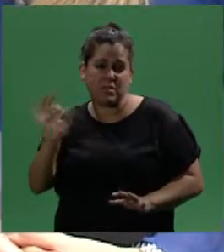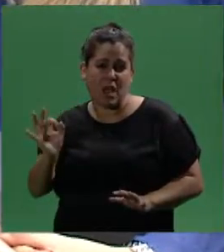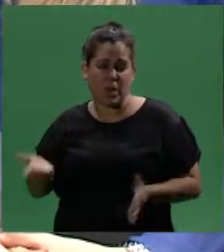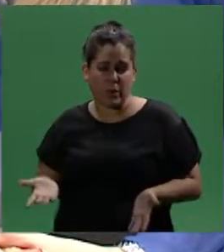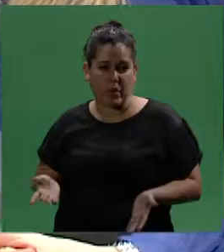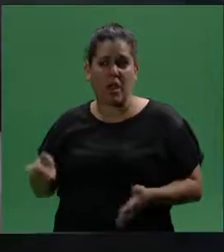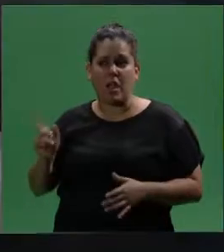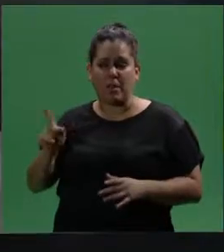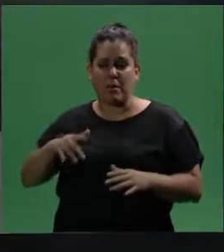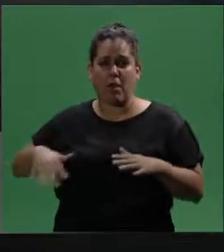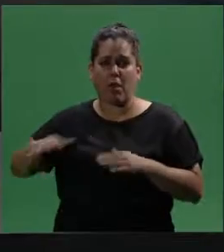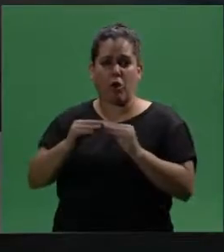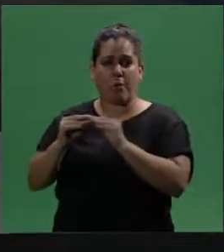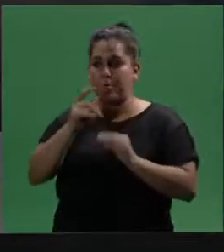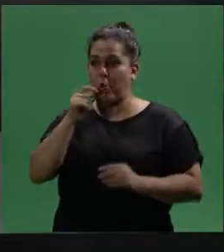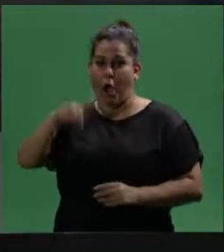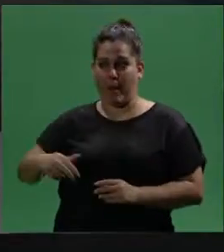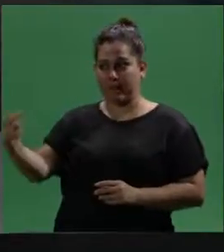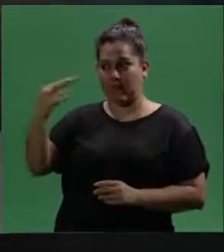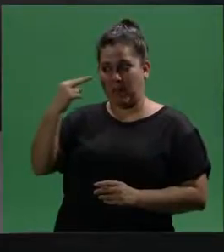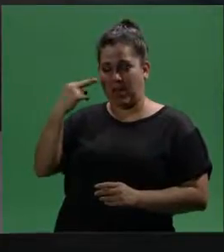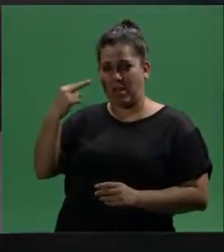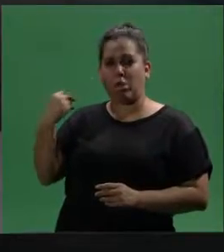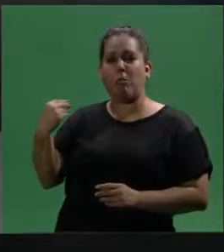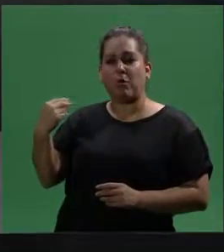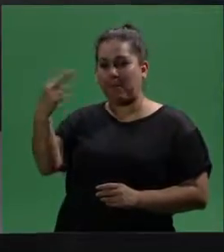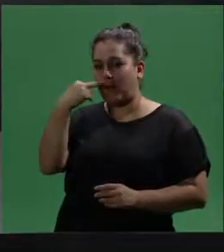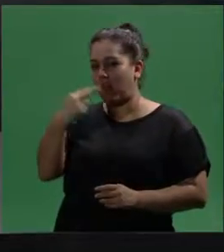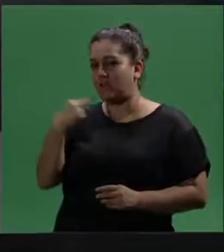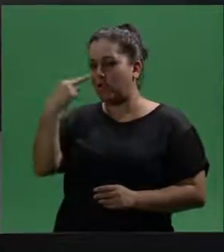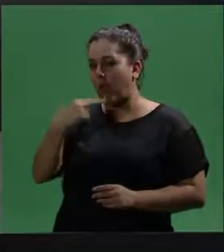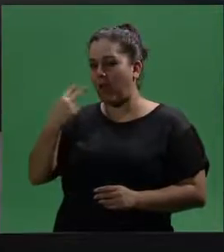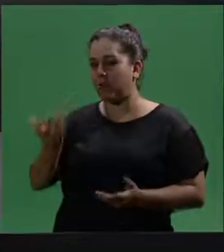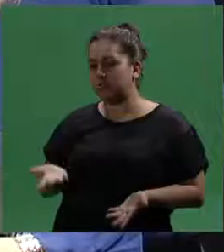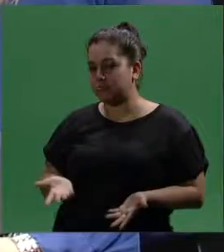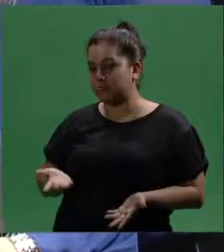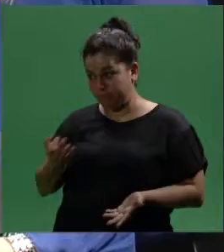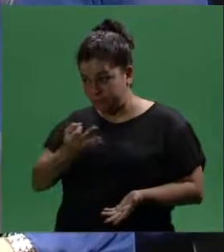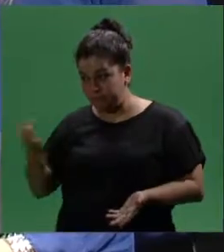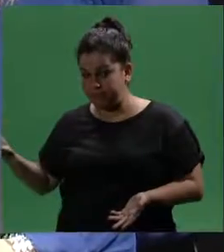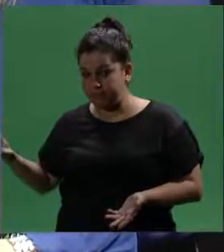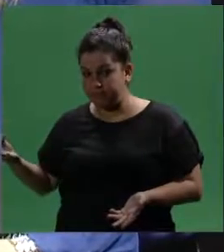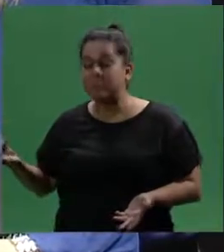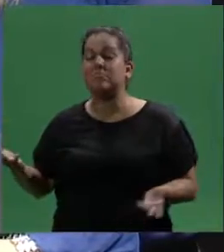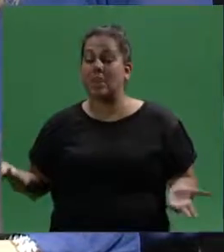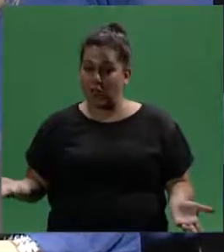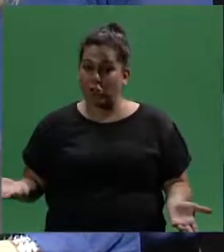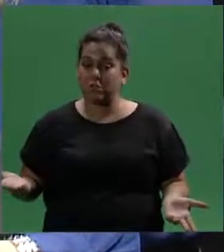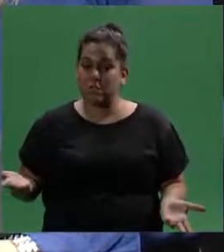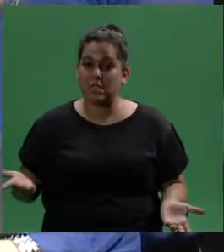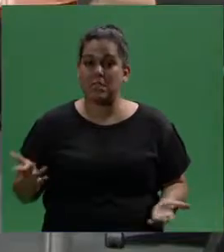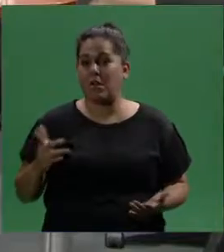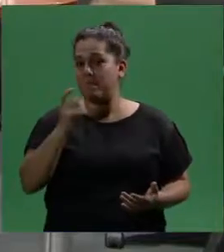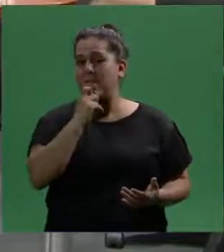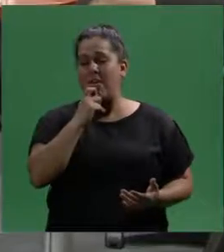y su entorno también, de hecho me está mirando porque está leyendo mis labios, ¿correcto? Sí. Entonces,